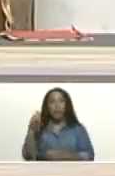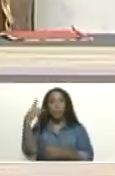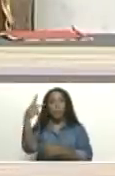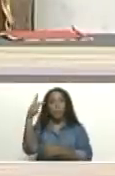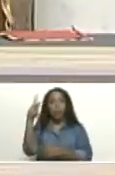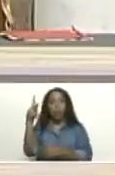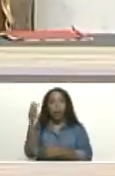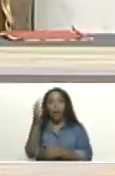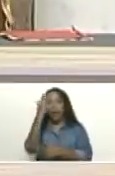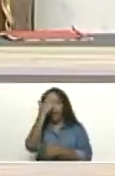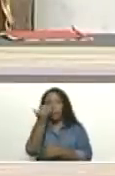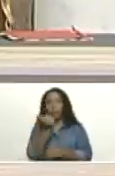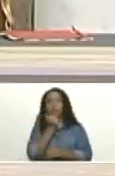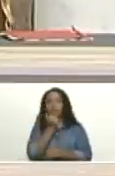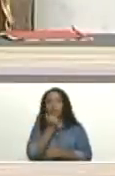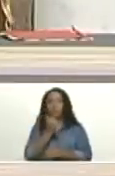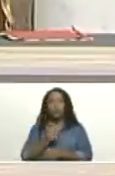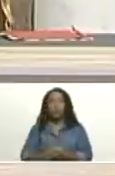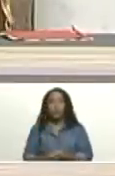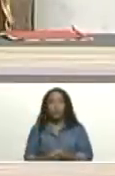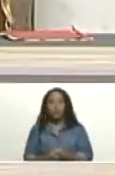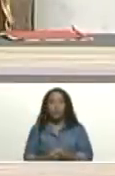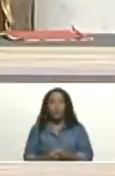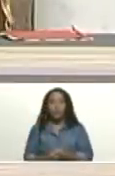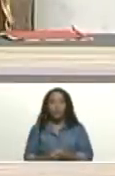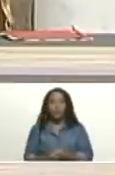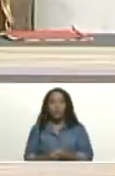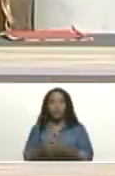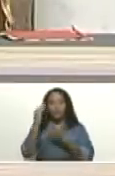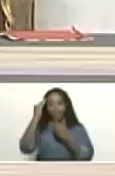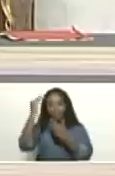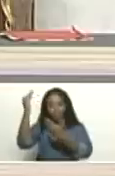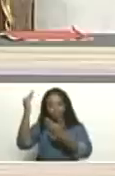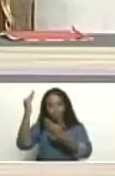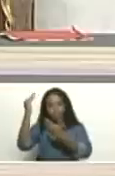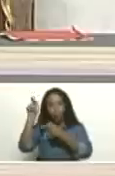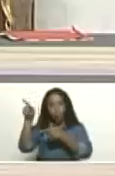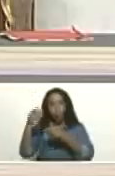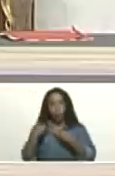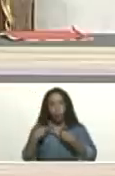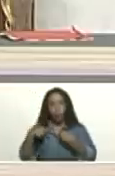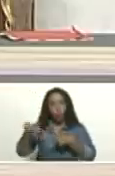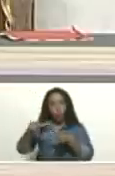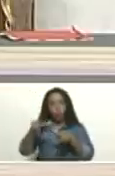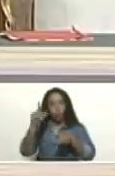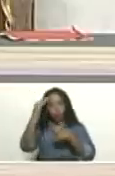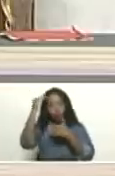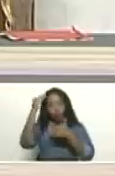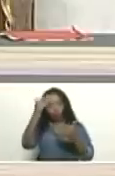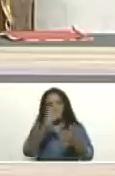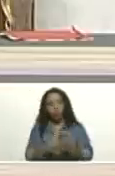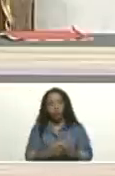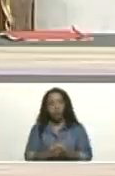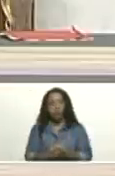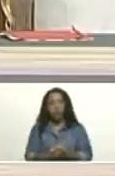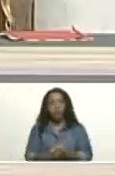Antímano. Ana Rosa, saludos por allá. Y a Legna Serrano Páez,